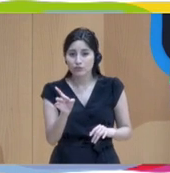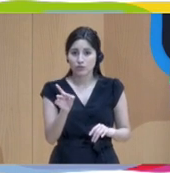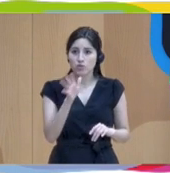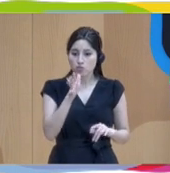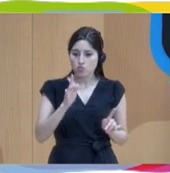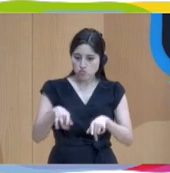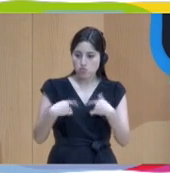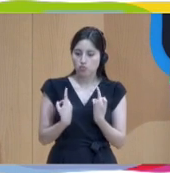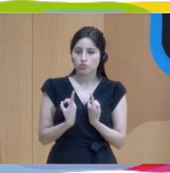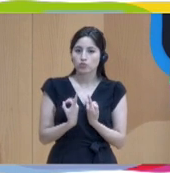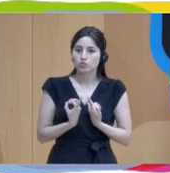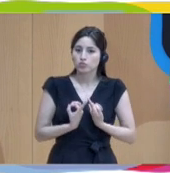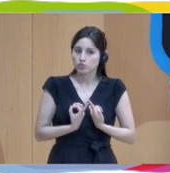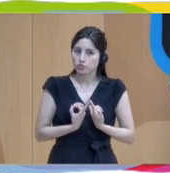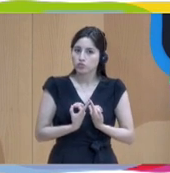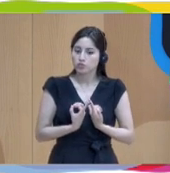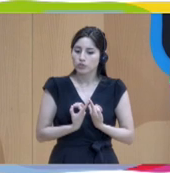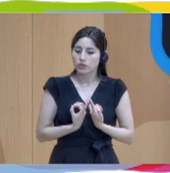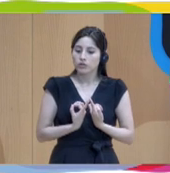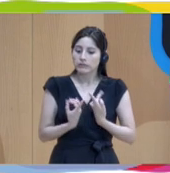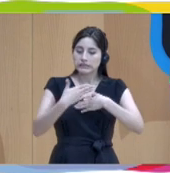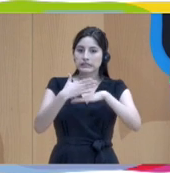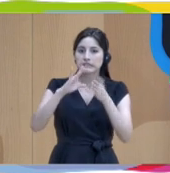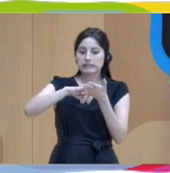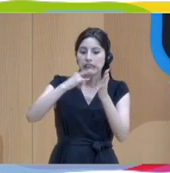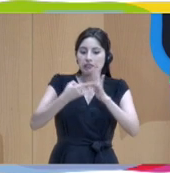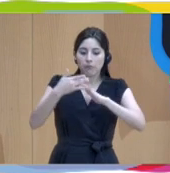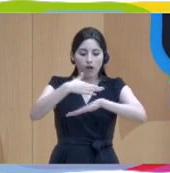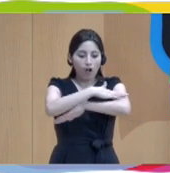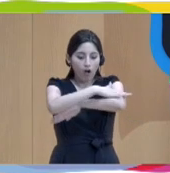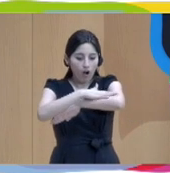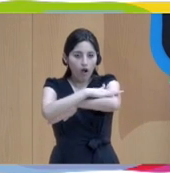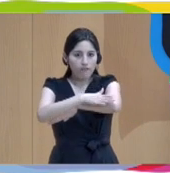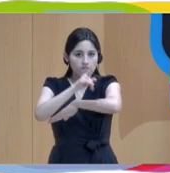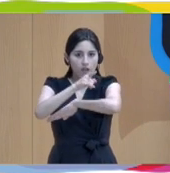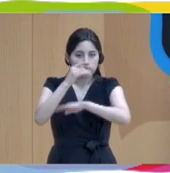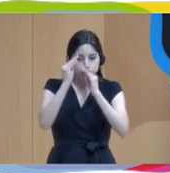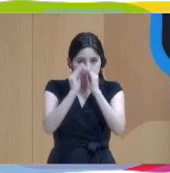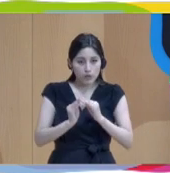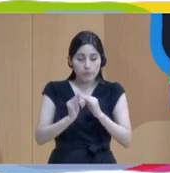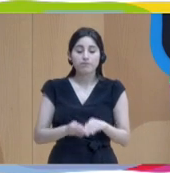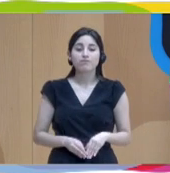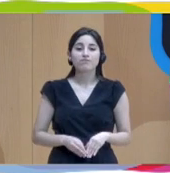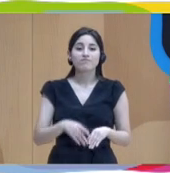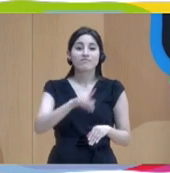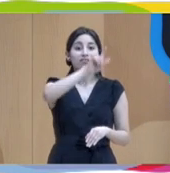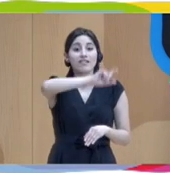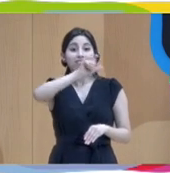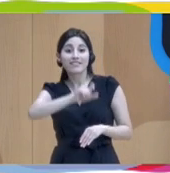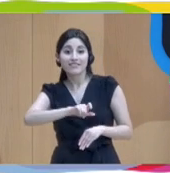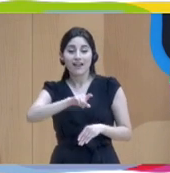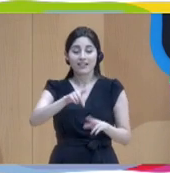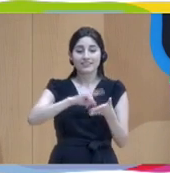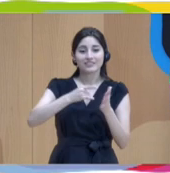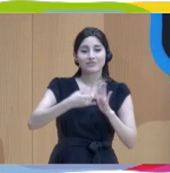hacer acciones de sistema y de gobierno complejivo. En Italia la función de la protección de la infancia